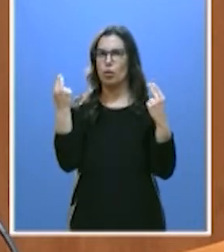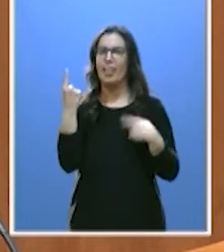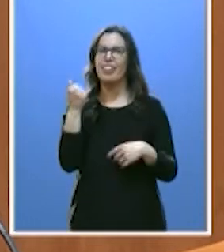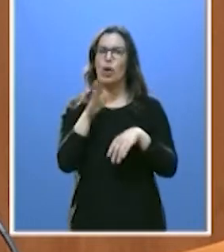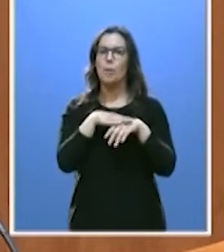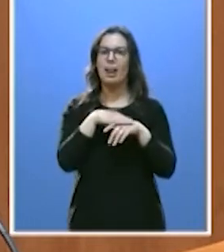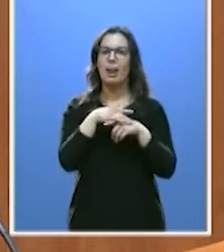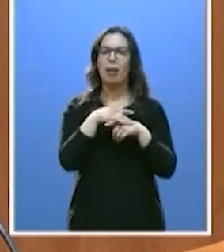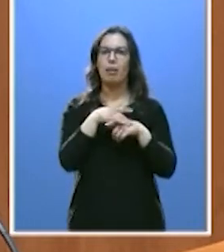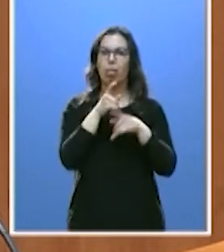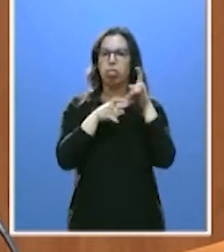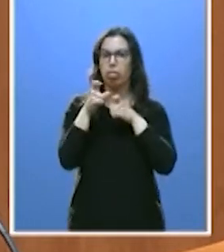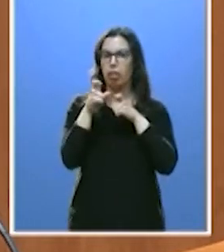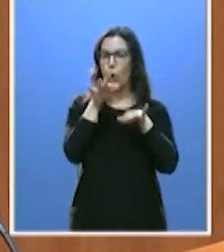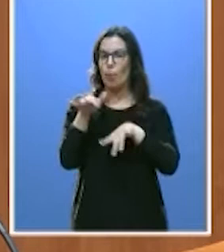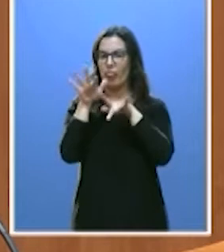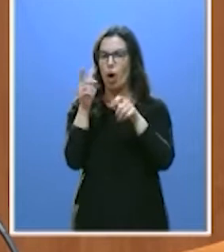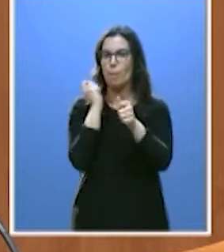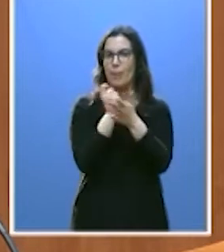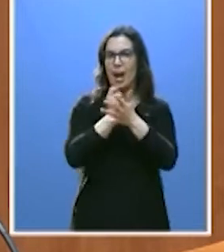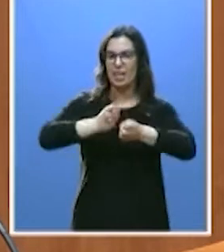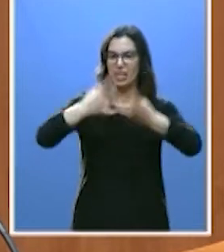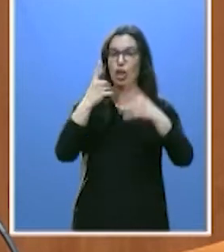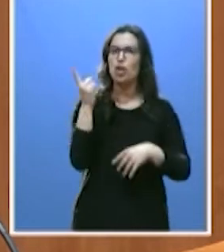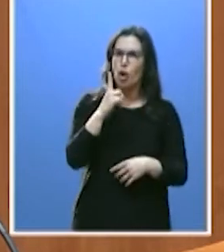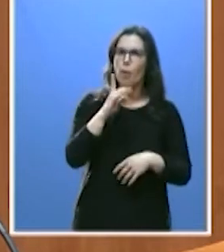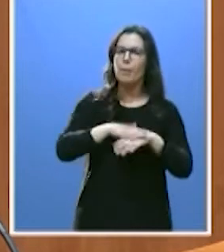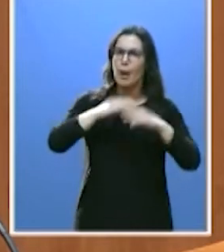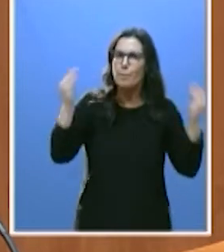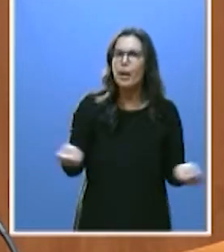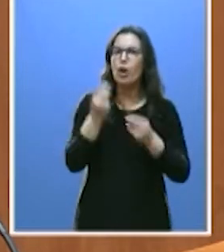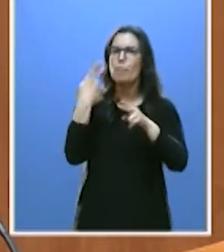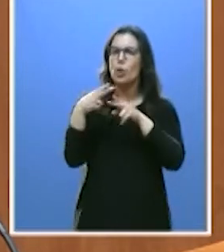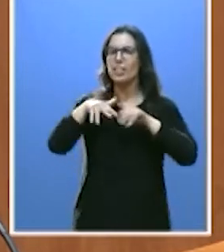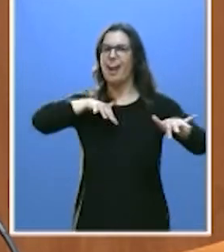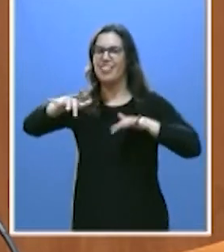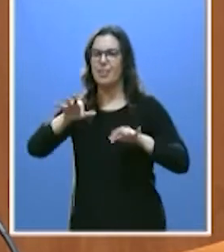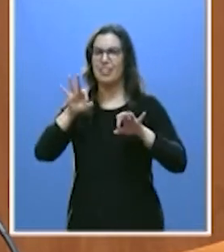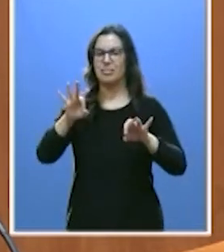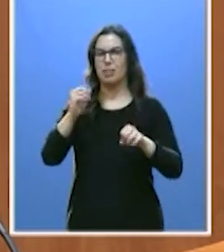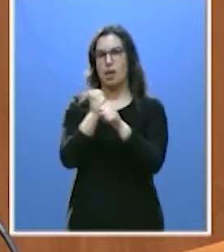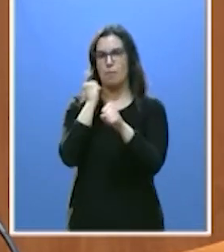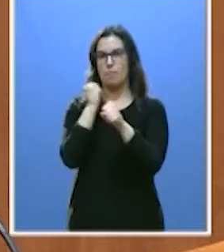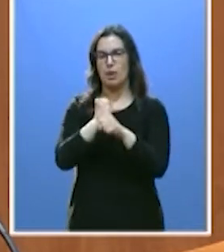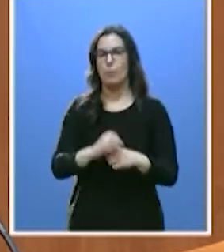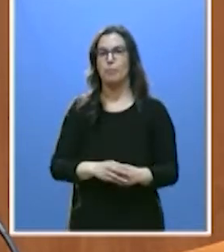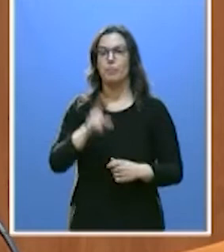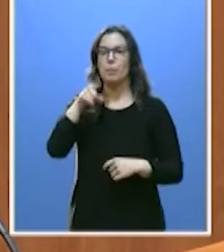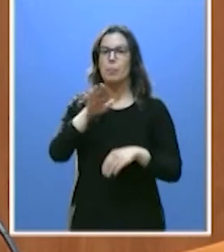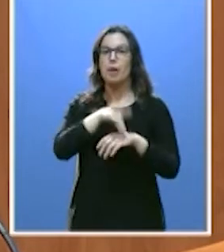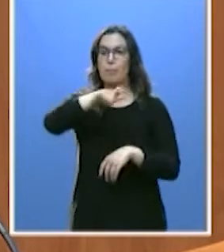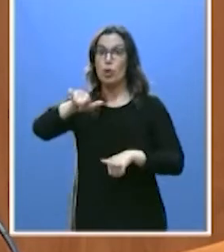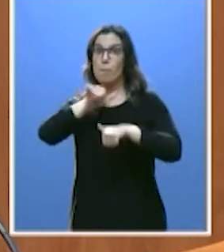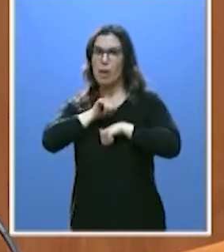voluntades ni a pagar infraestructuras. Se va a destinar a mejorar nuestras políticas activas de empleo. A garantizar la ampliabilidad de nuestros